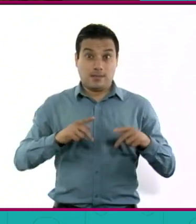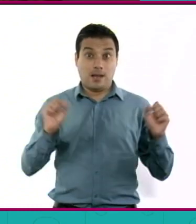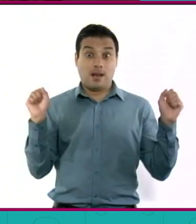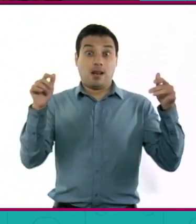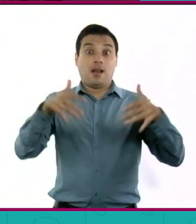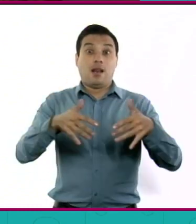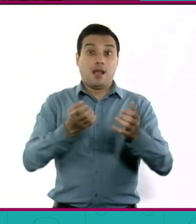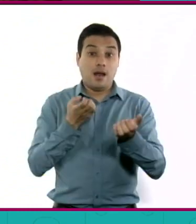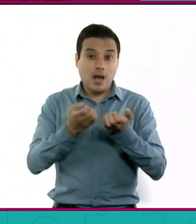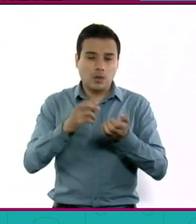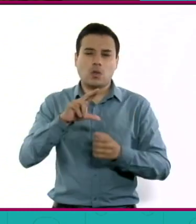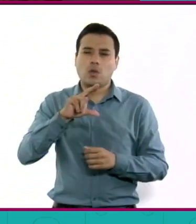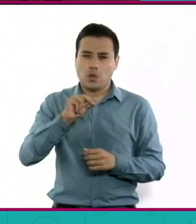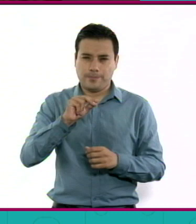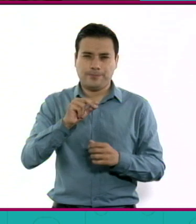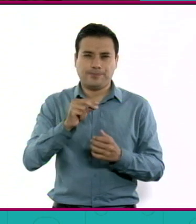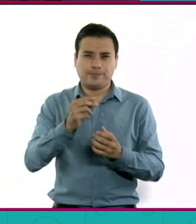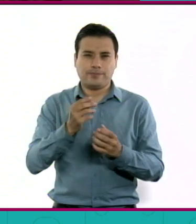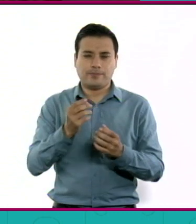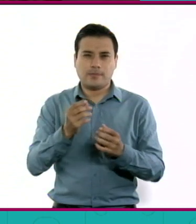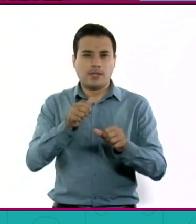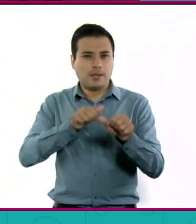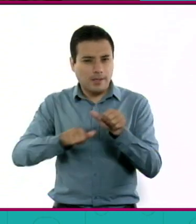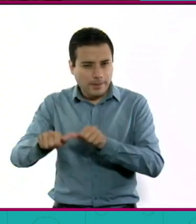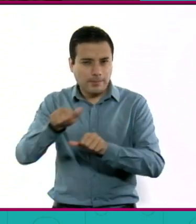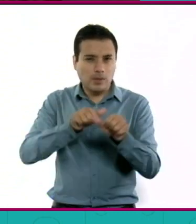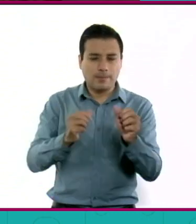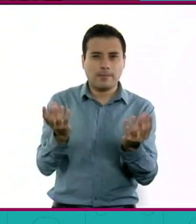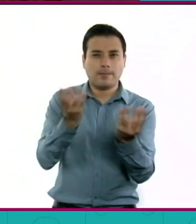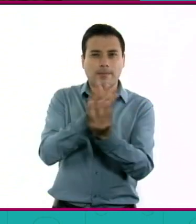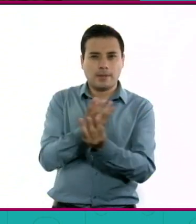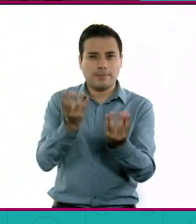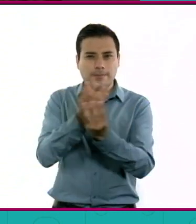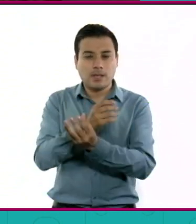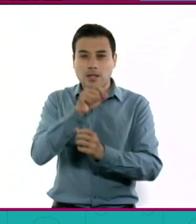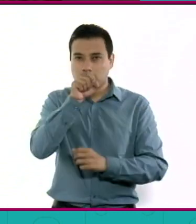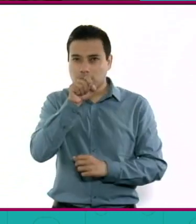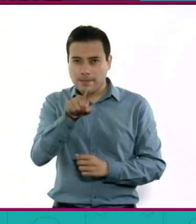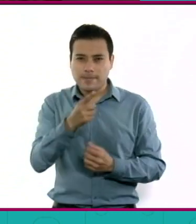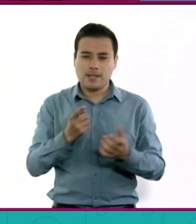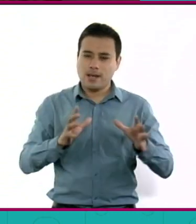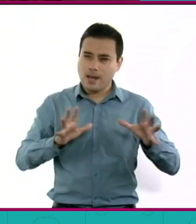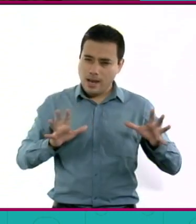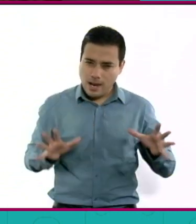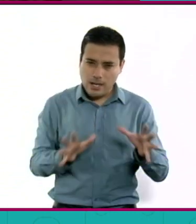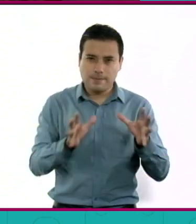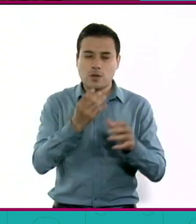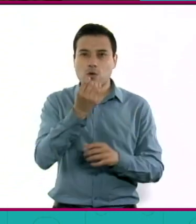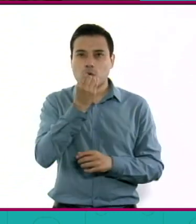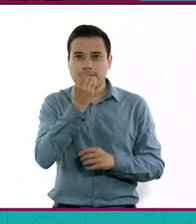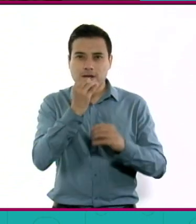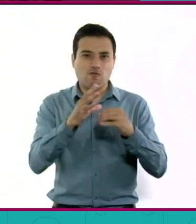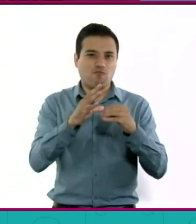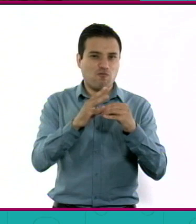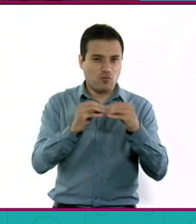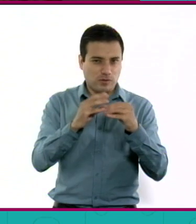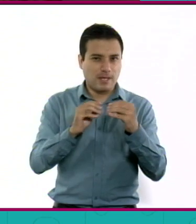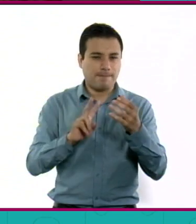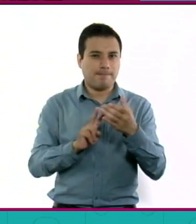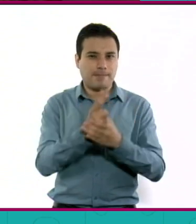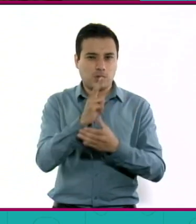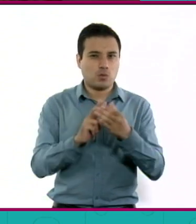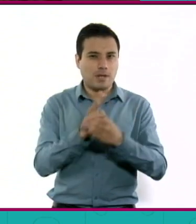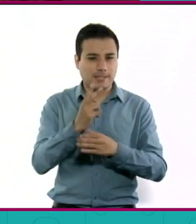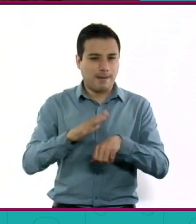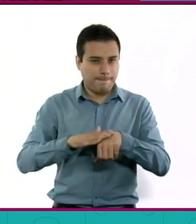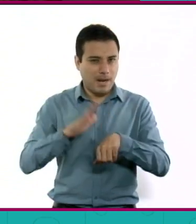el consumo de frutas y verduras, es decir, consumimos pocas frutas y verduras y también